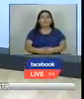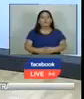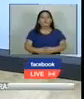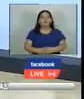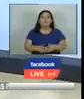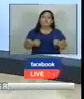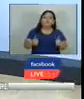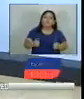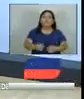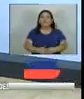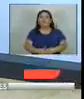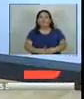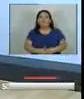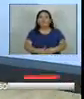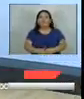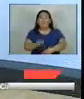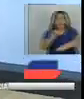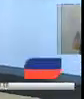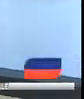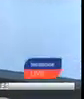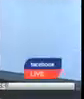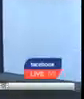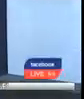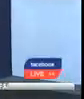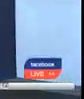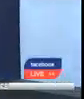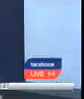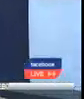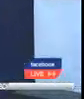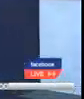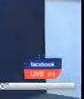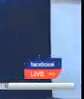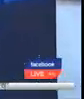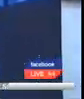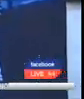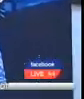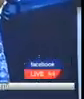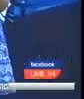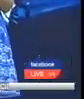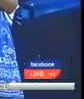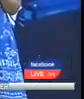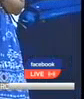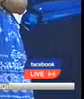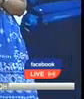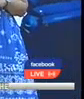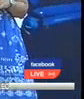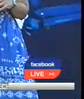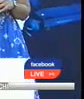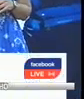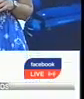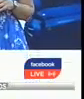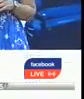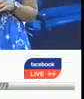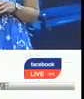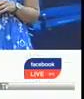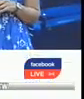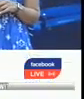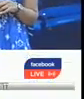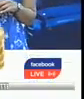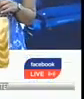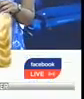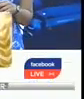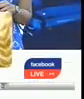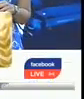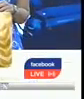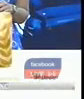bien vamos con una recomendación importante conoce el nuevo jabón venza aroma suavidad y protección para